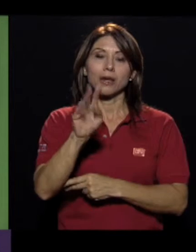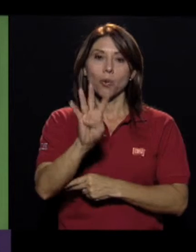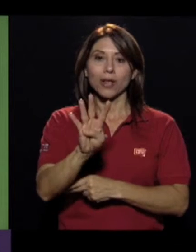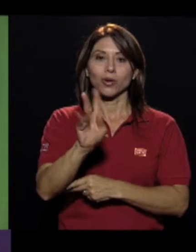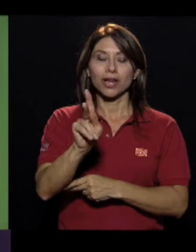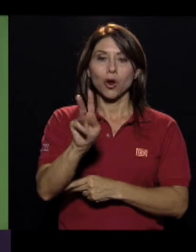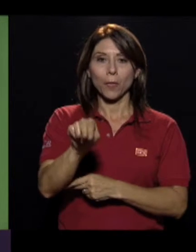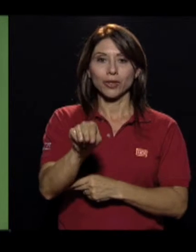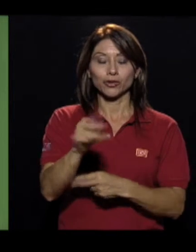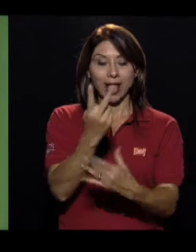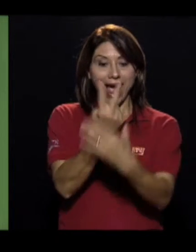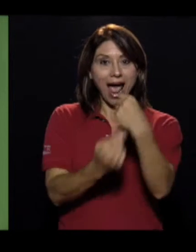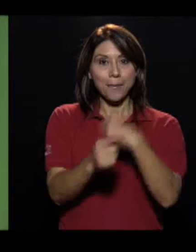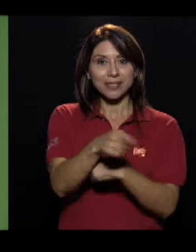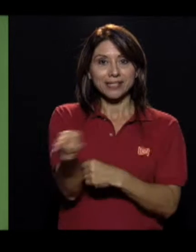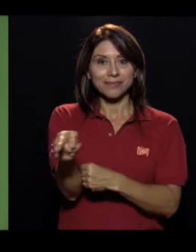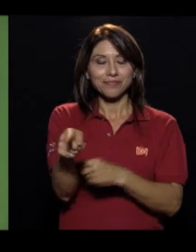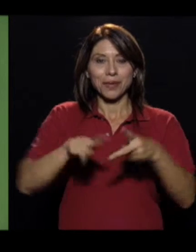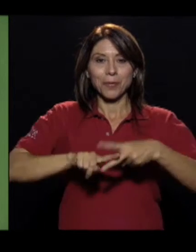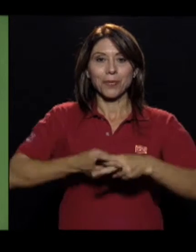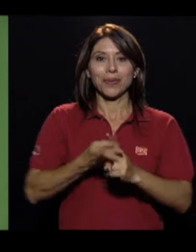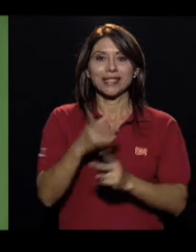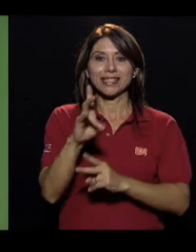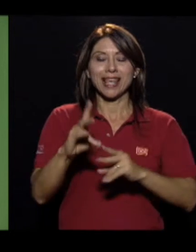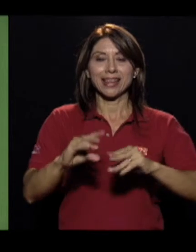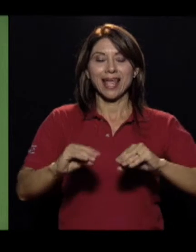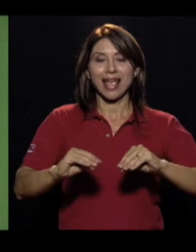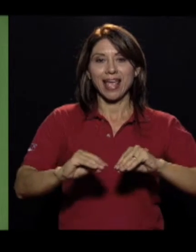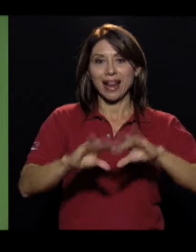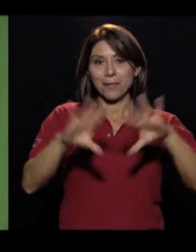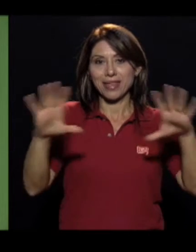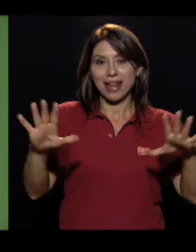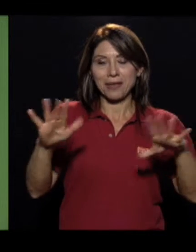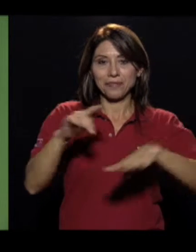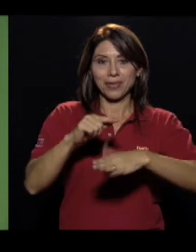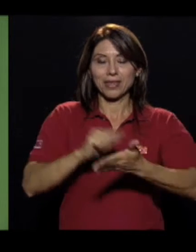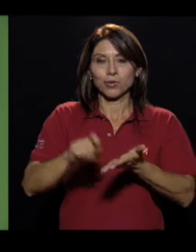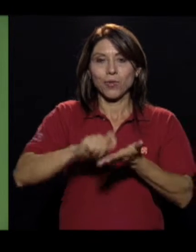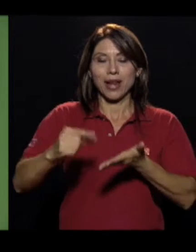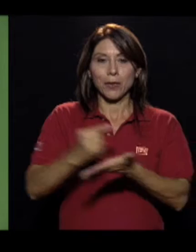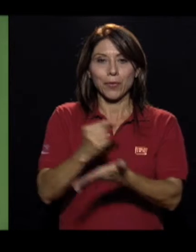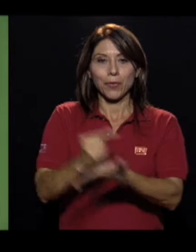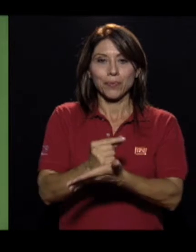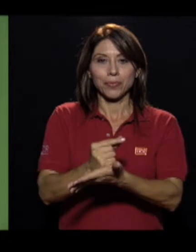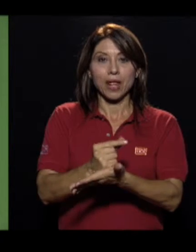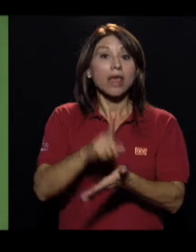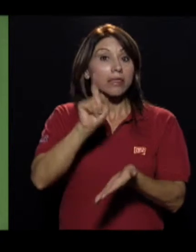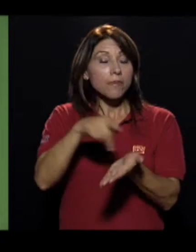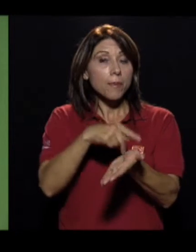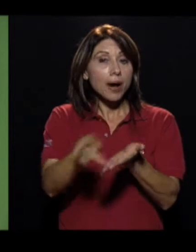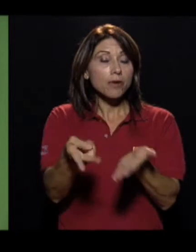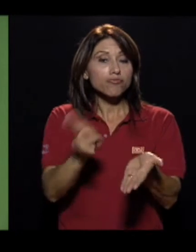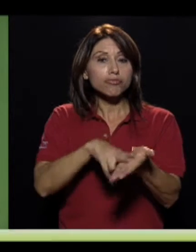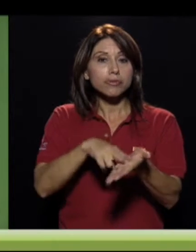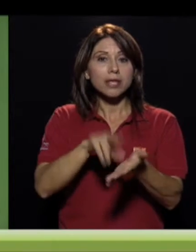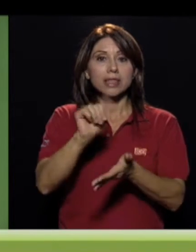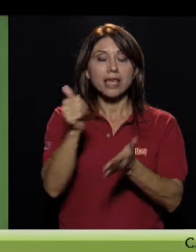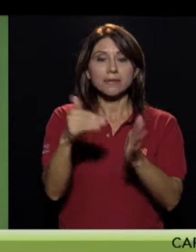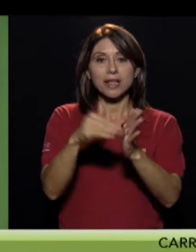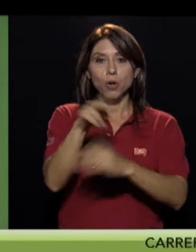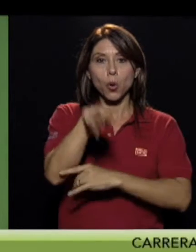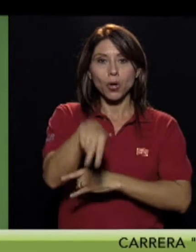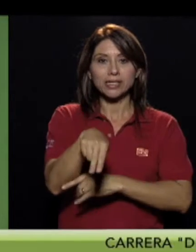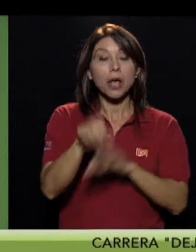caminata de 4 kilómetros. Ambas modalidades salen de la Centeno Güell a las 7 am. El costo de la inscripción es de 10 mil